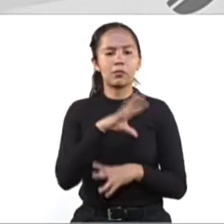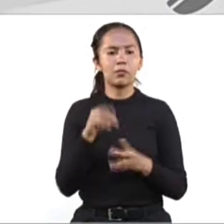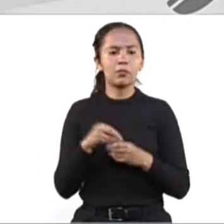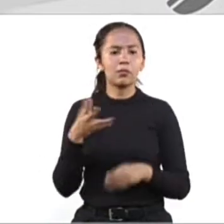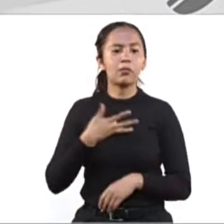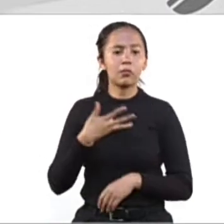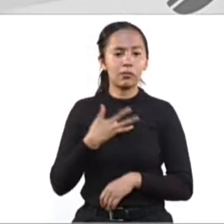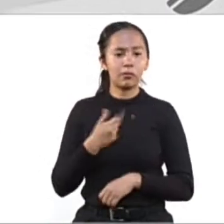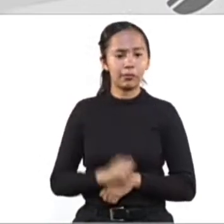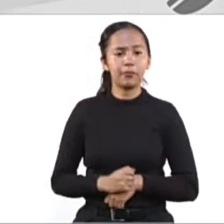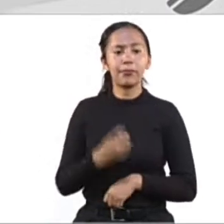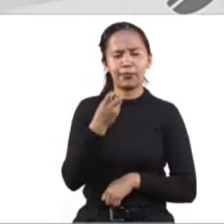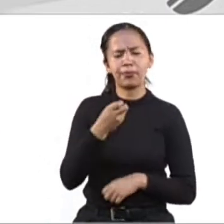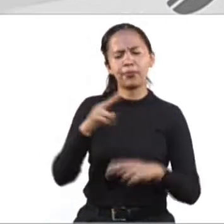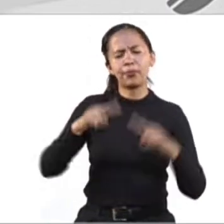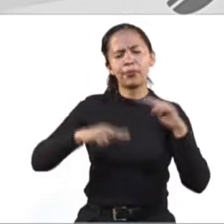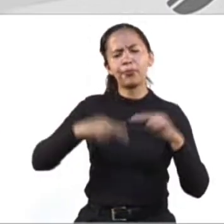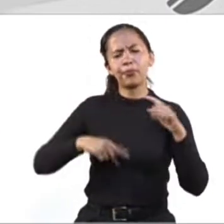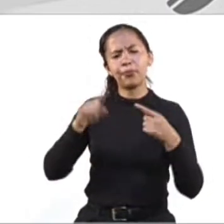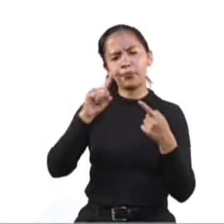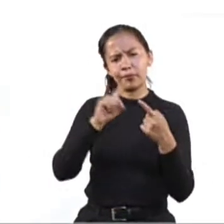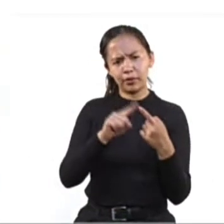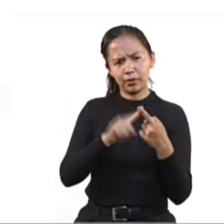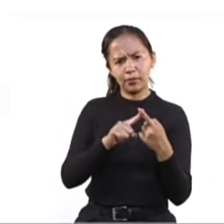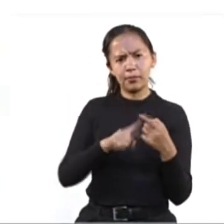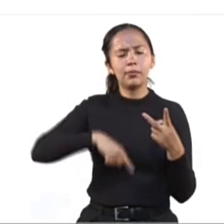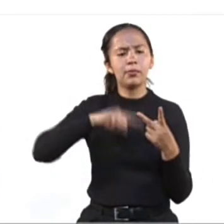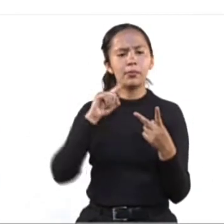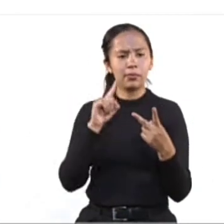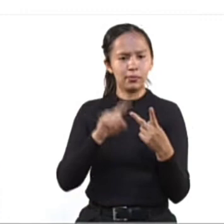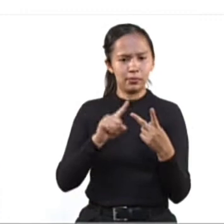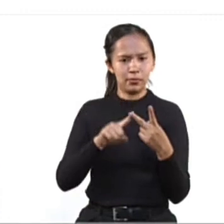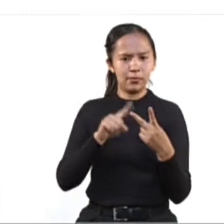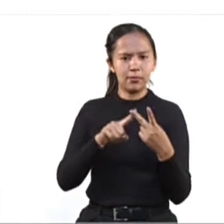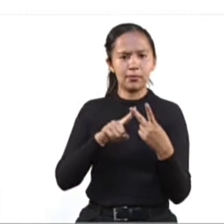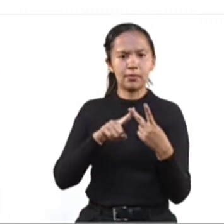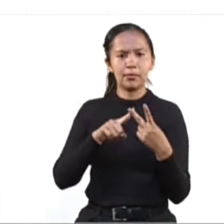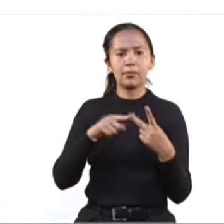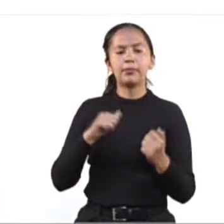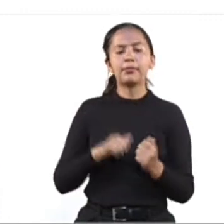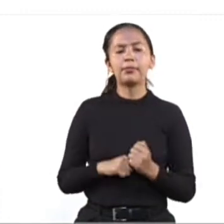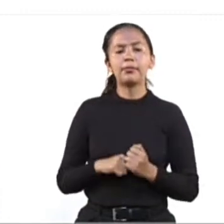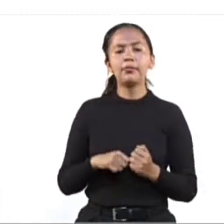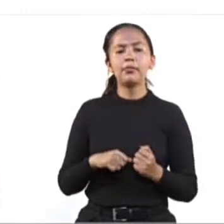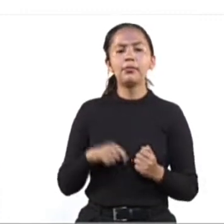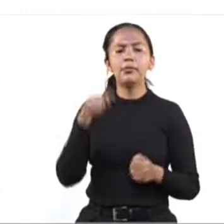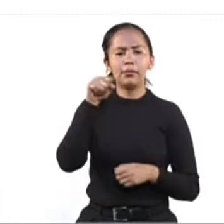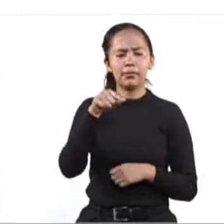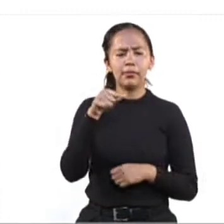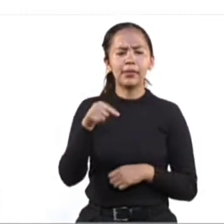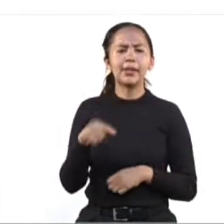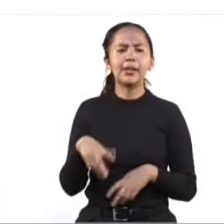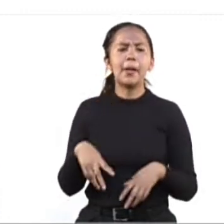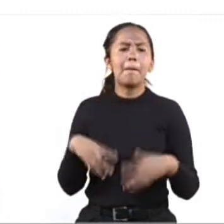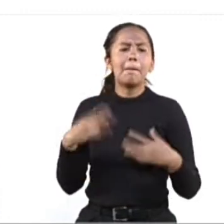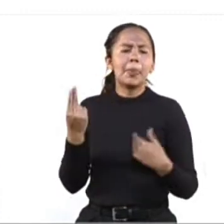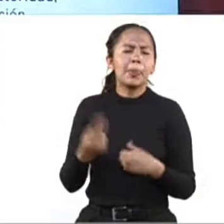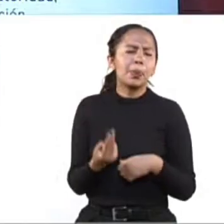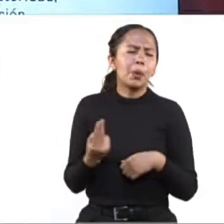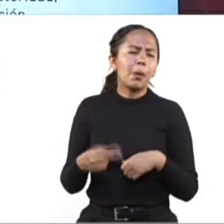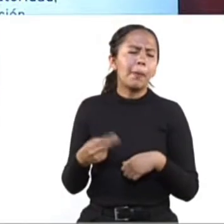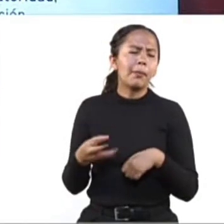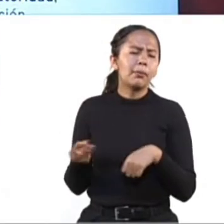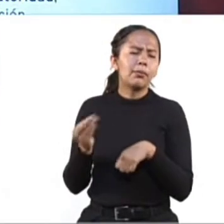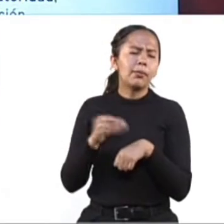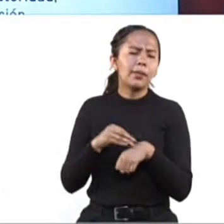trámite. Este es el primer nivel de servicio que les comento y es informativo. El segundo nivel de servicio, que esta es una